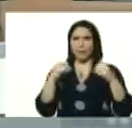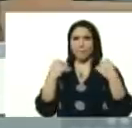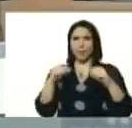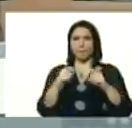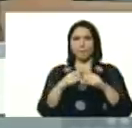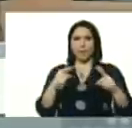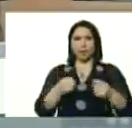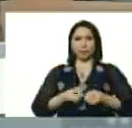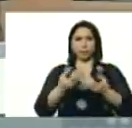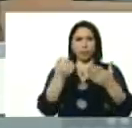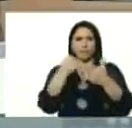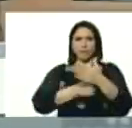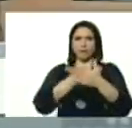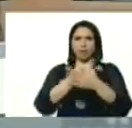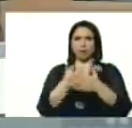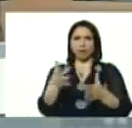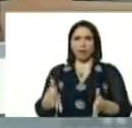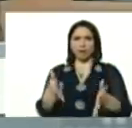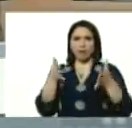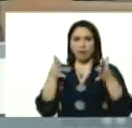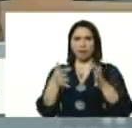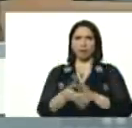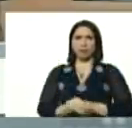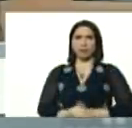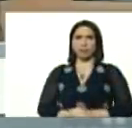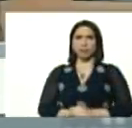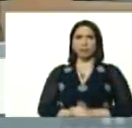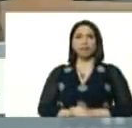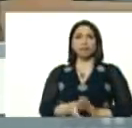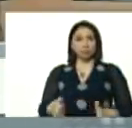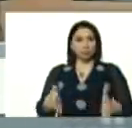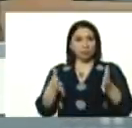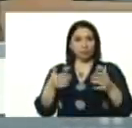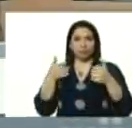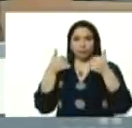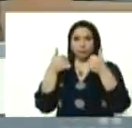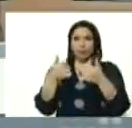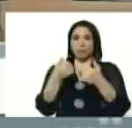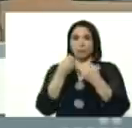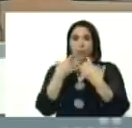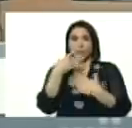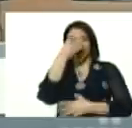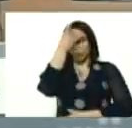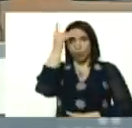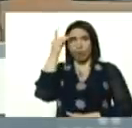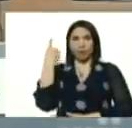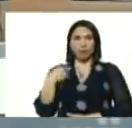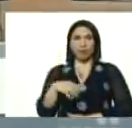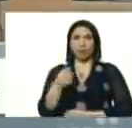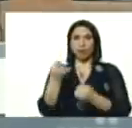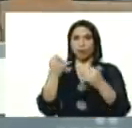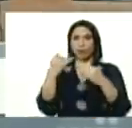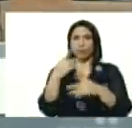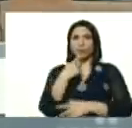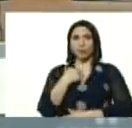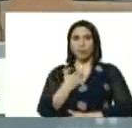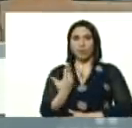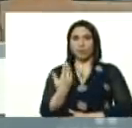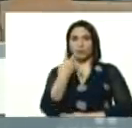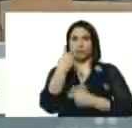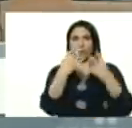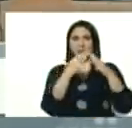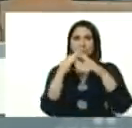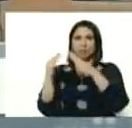dar esta batalla, para ganarla, y ganarla, bien, bueno, Diosdado, aquí tengo los números que me dijiste, la visita,